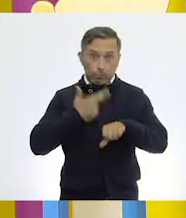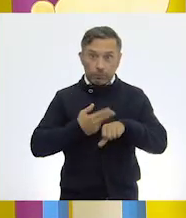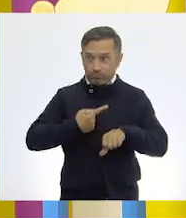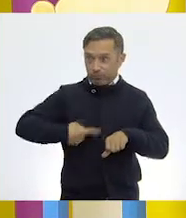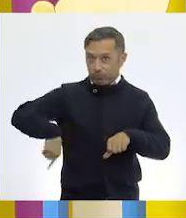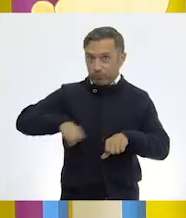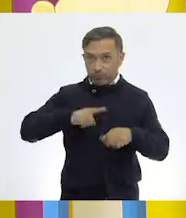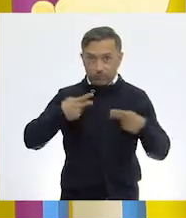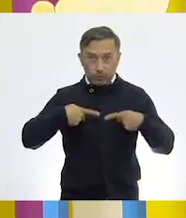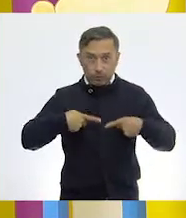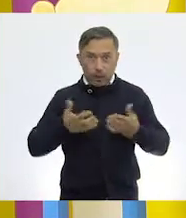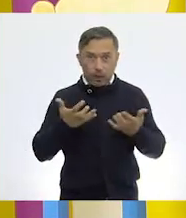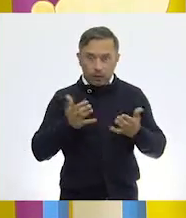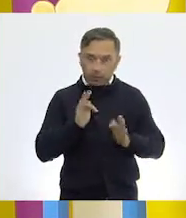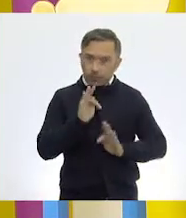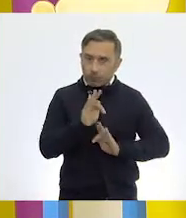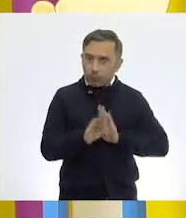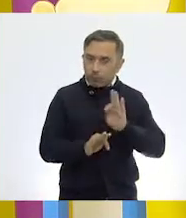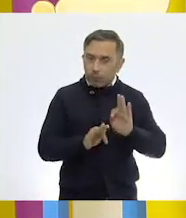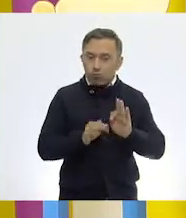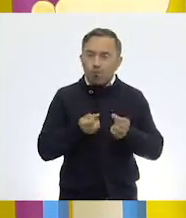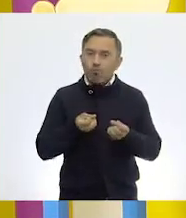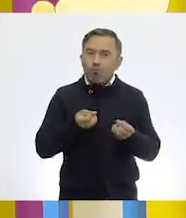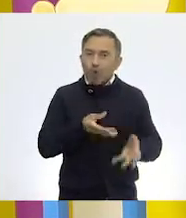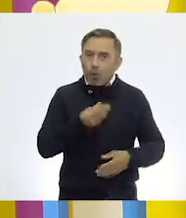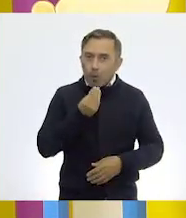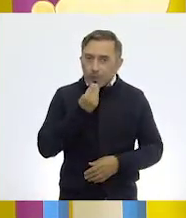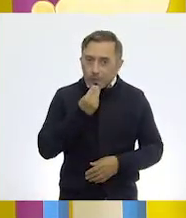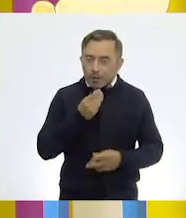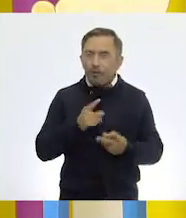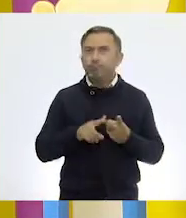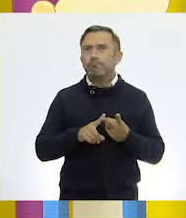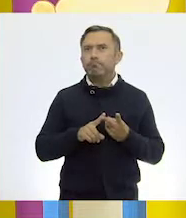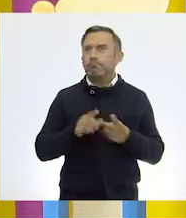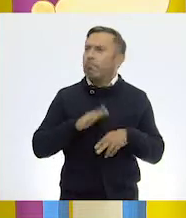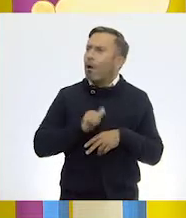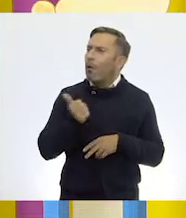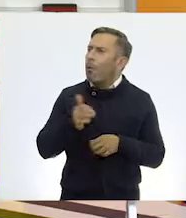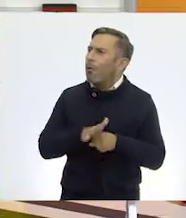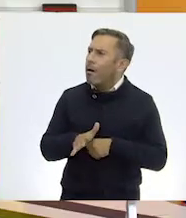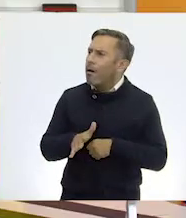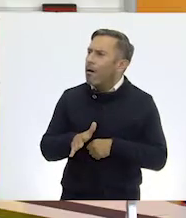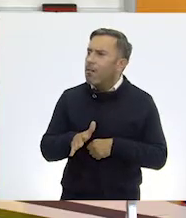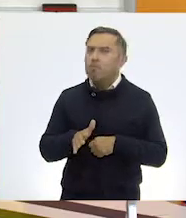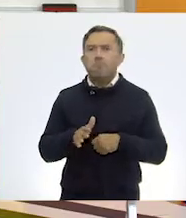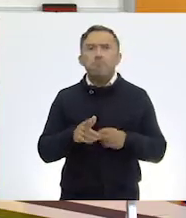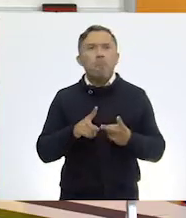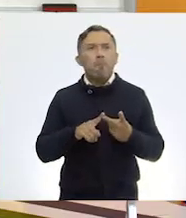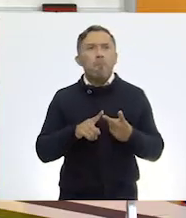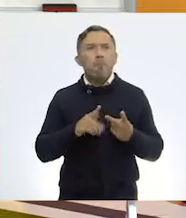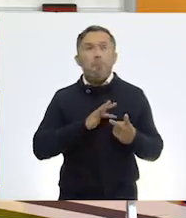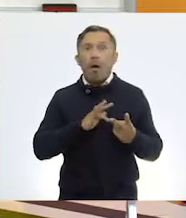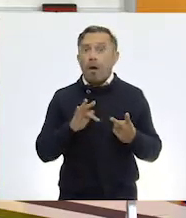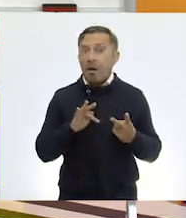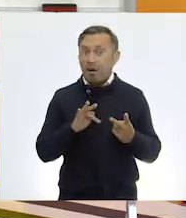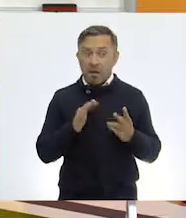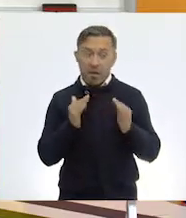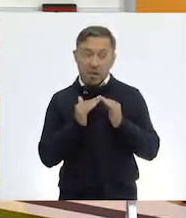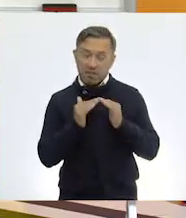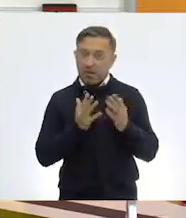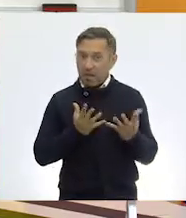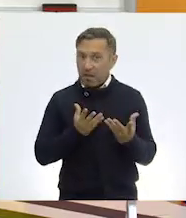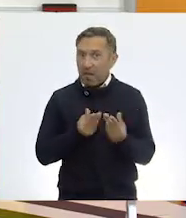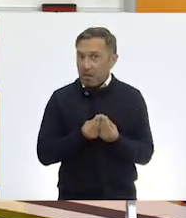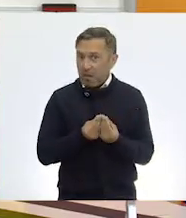Quiere decir que los podemos alimentar. ¿Qué más? Que pueden vivir con nosotros en la casa